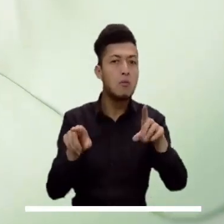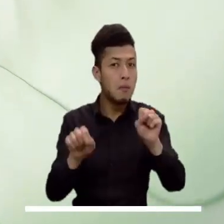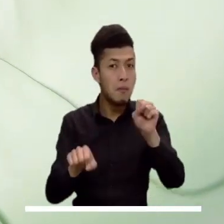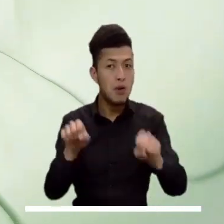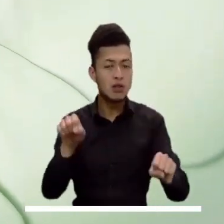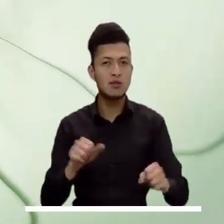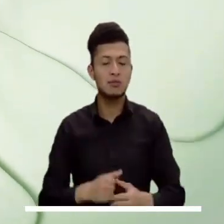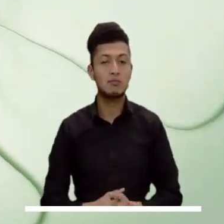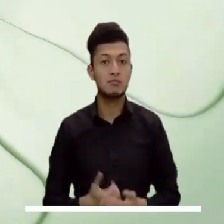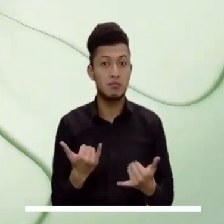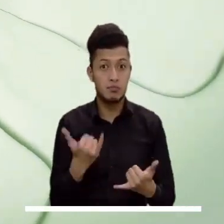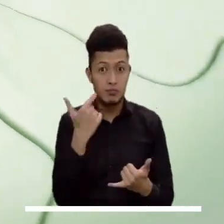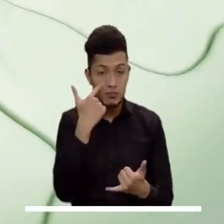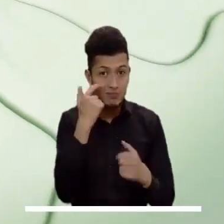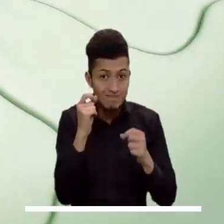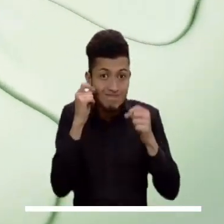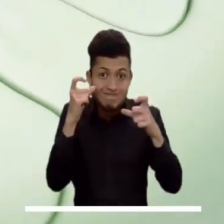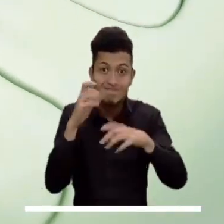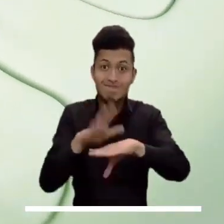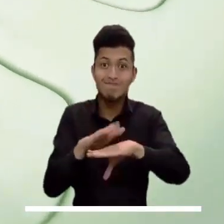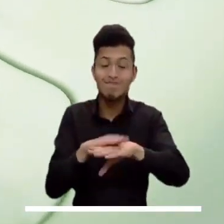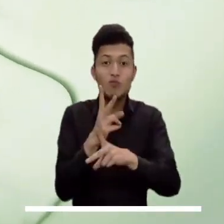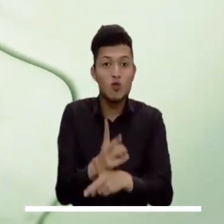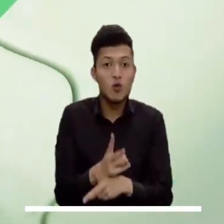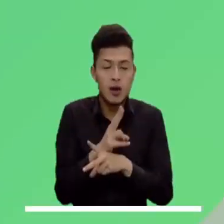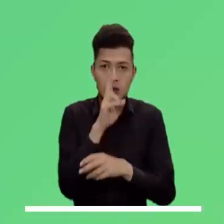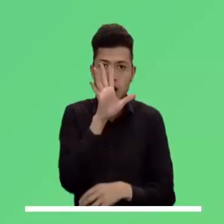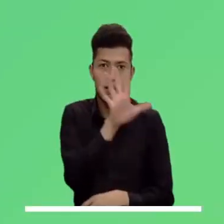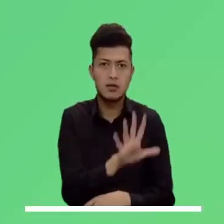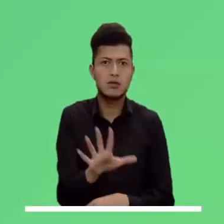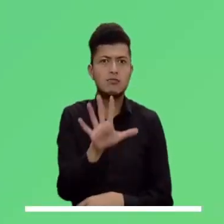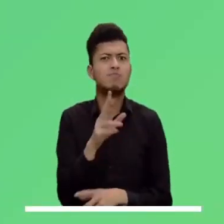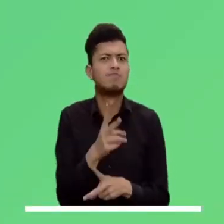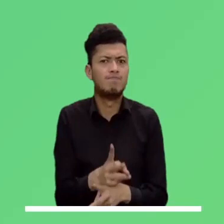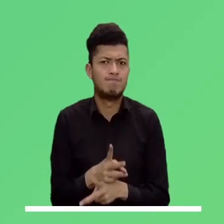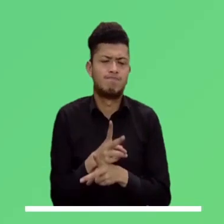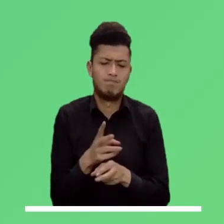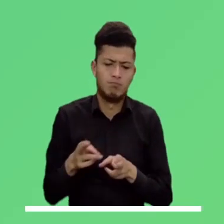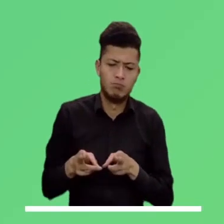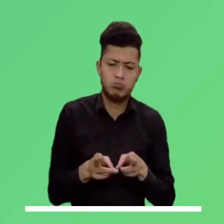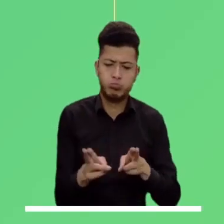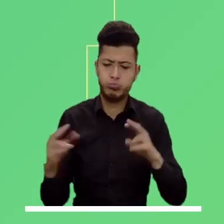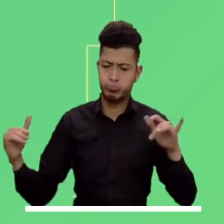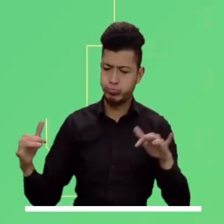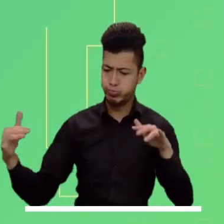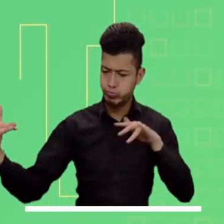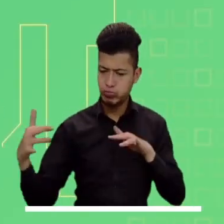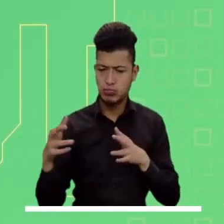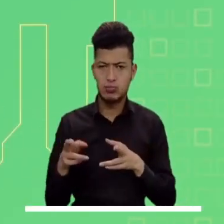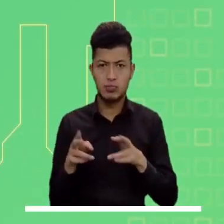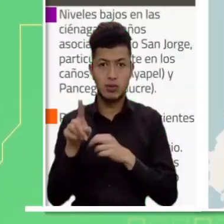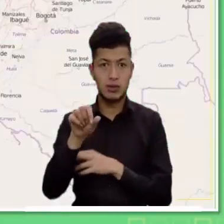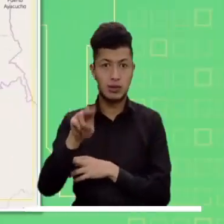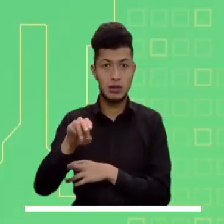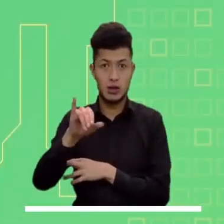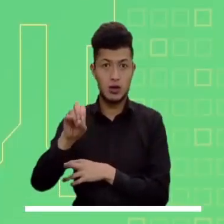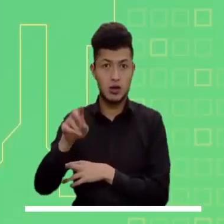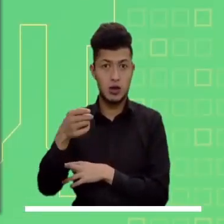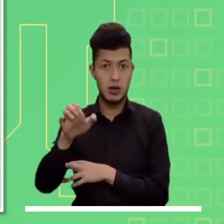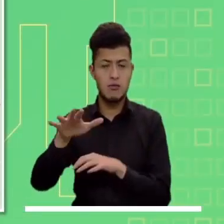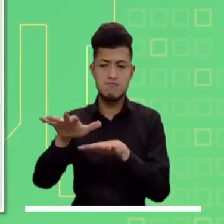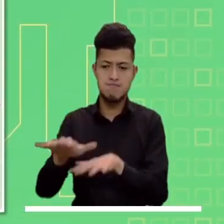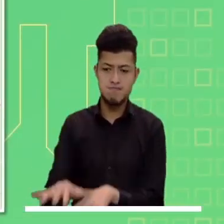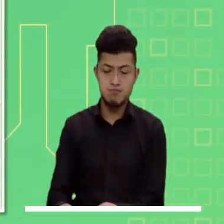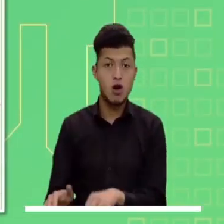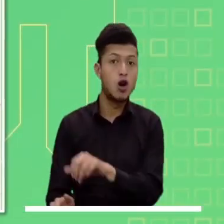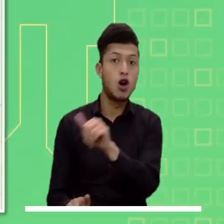baja probabilidad de tormentas eléctricas durante la tarde. Veamos ahora las alertas que se encuentran activas. Persisten los niveles bajos en